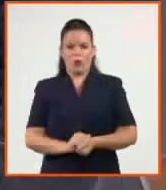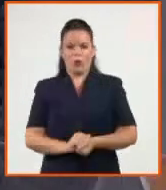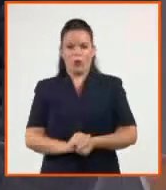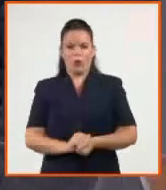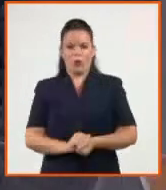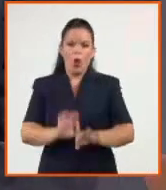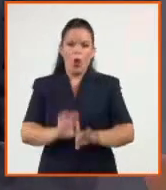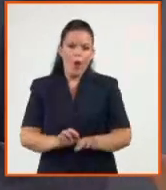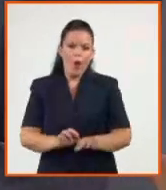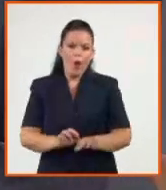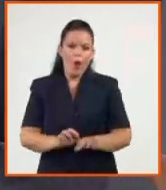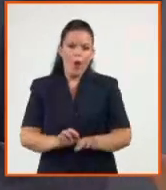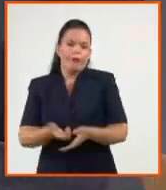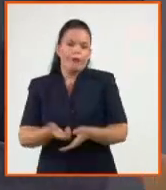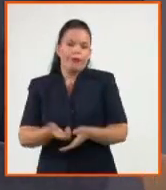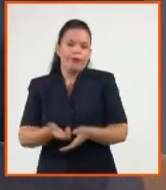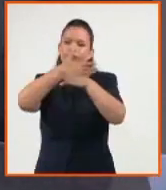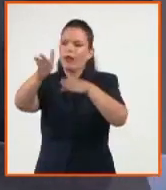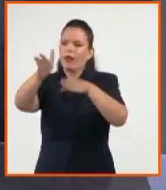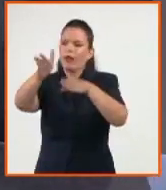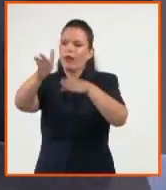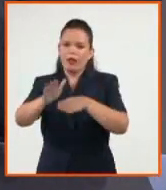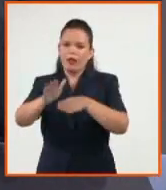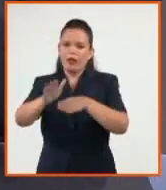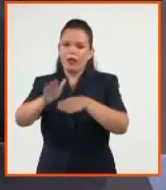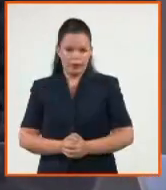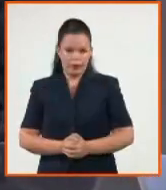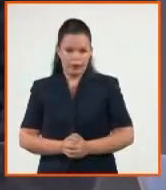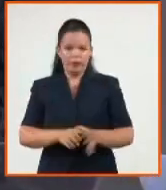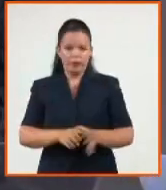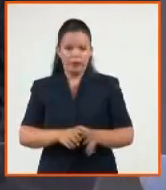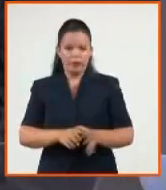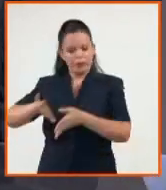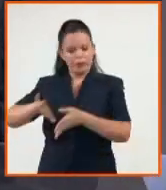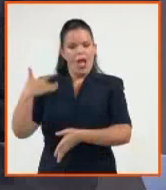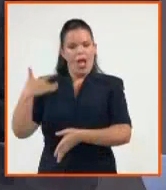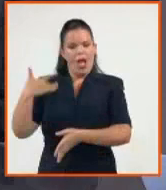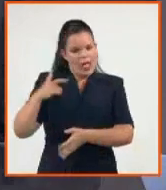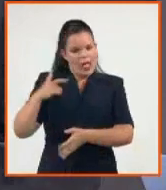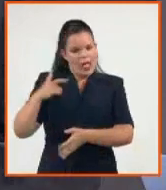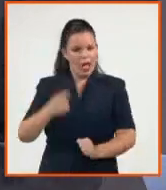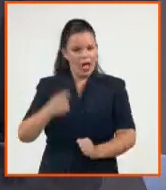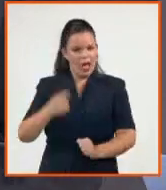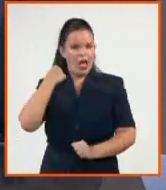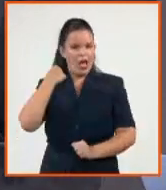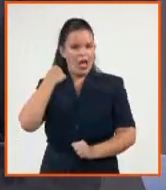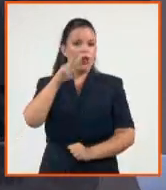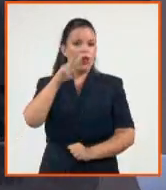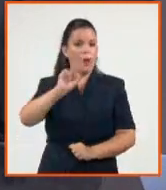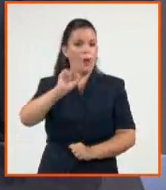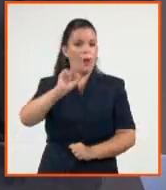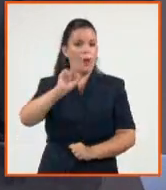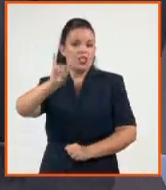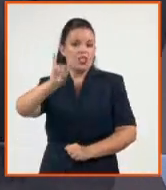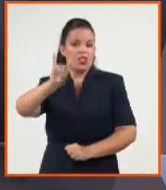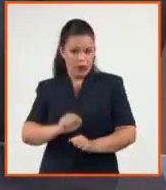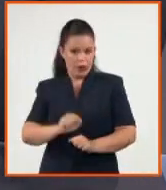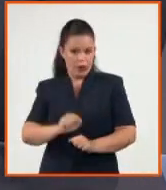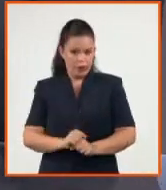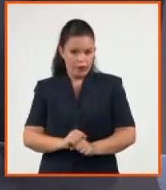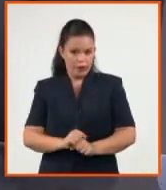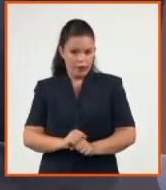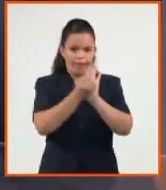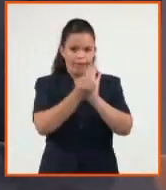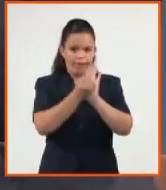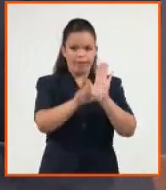En la región argentina, recientemente, hace dos años, en el 2019, publicó también una estrategia